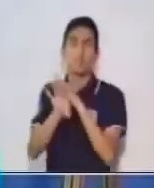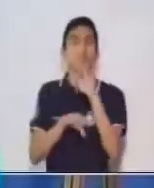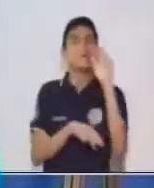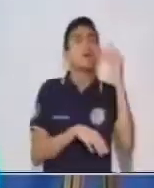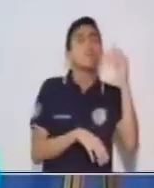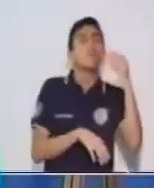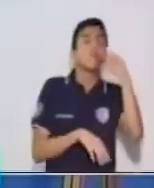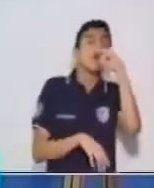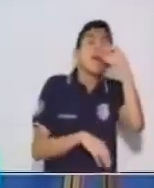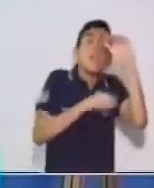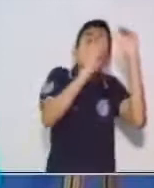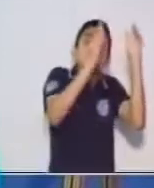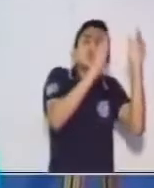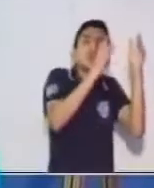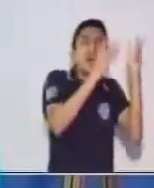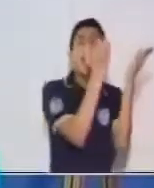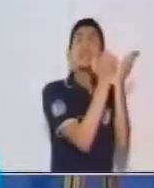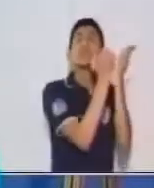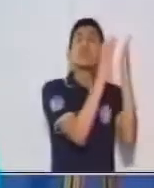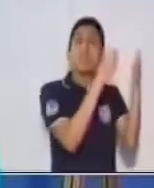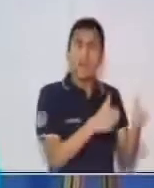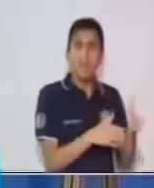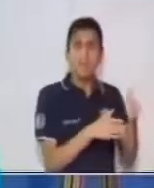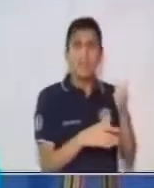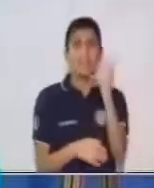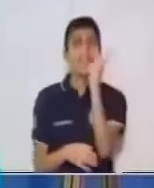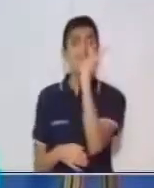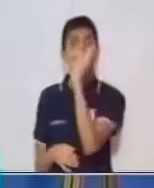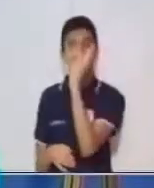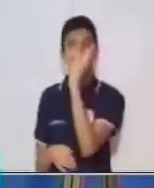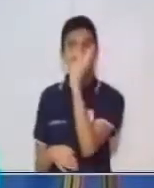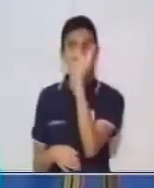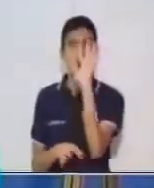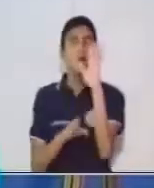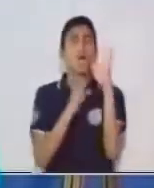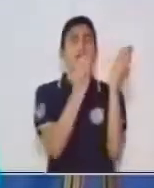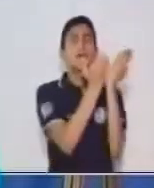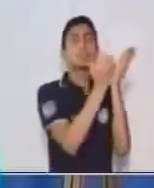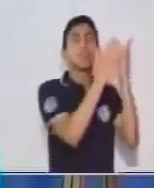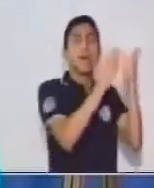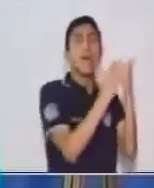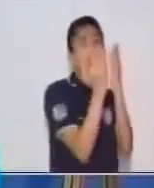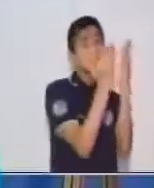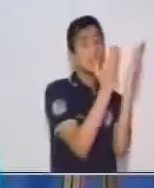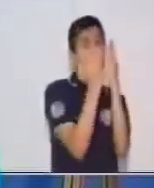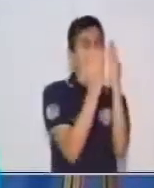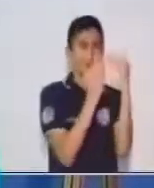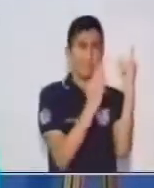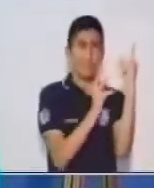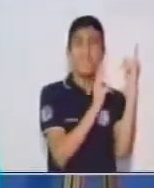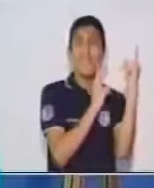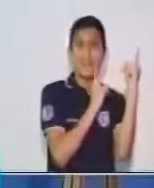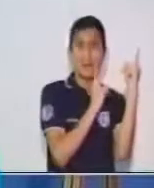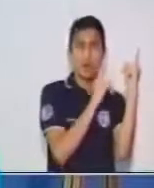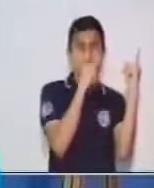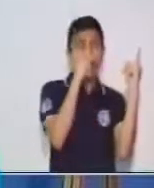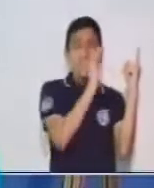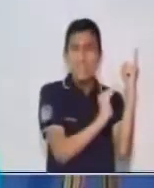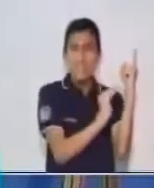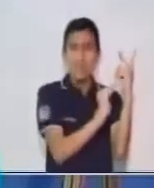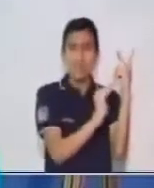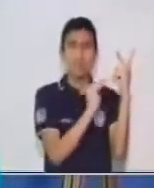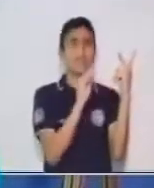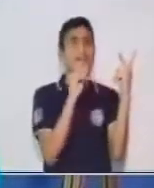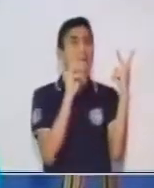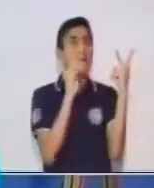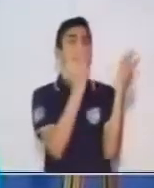sujeto también incluido, eso quiere decir que no es una oración compuesta, sino que recordemos que existen